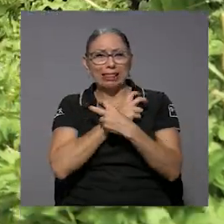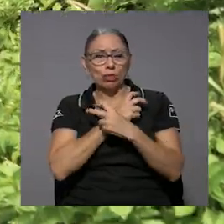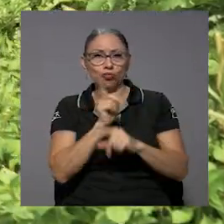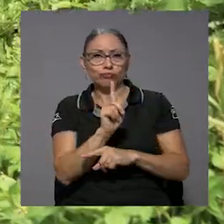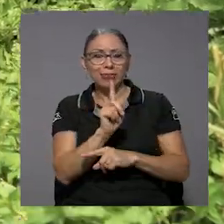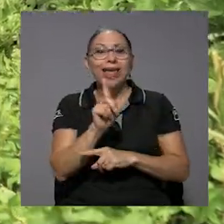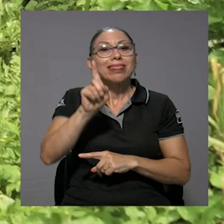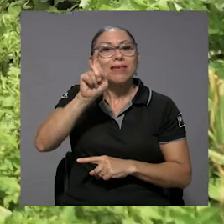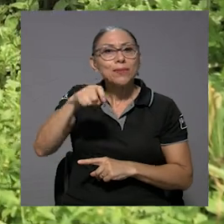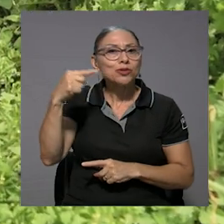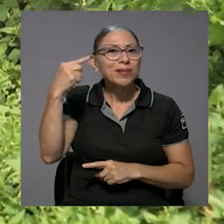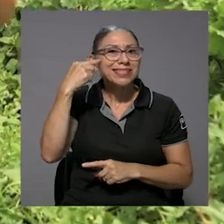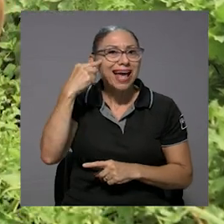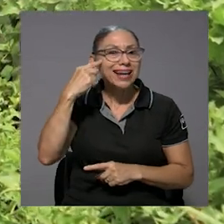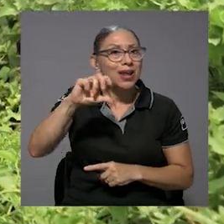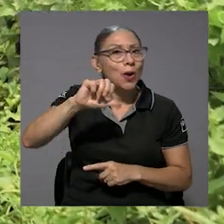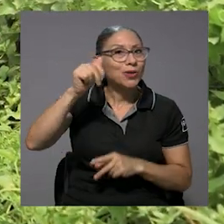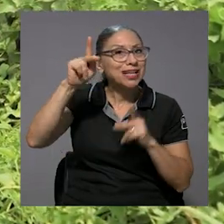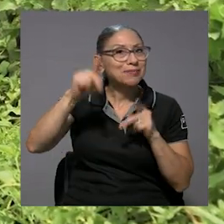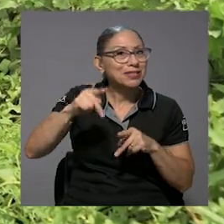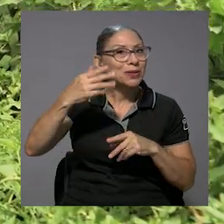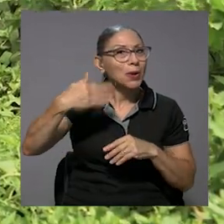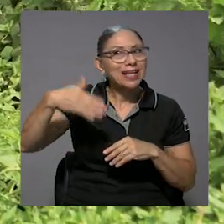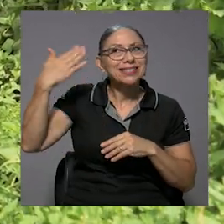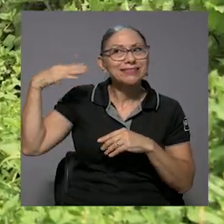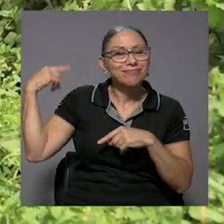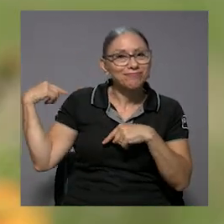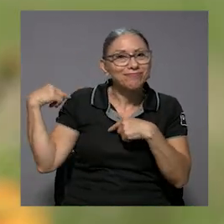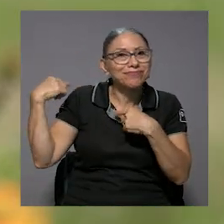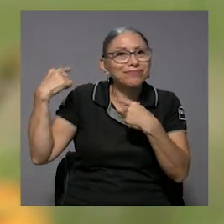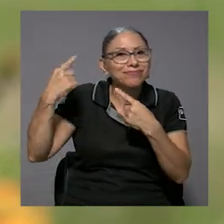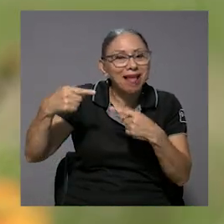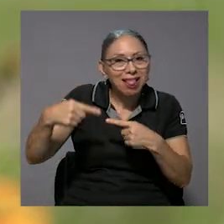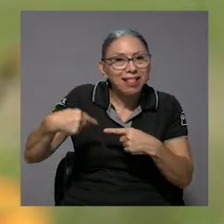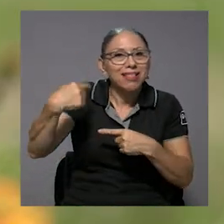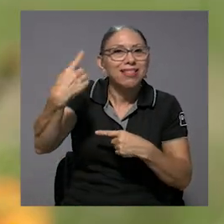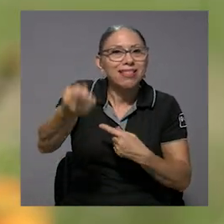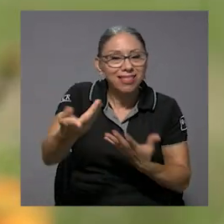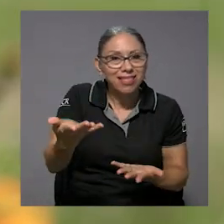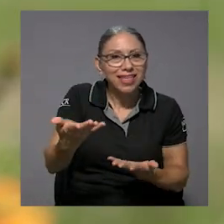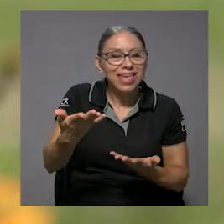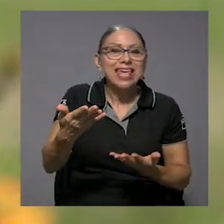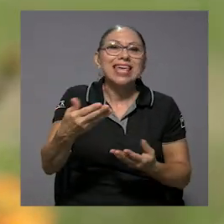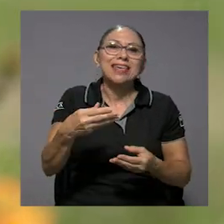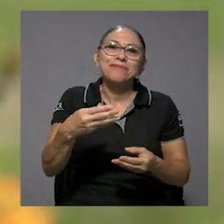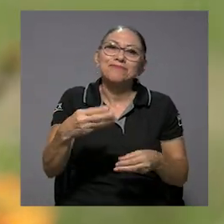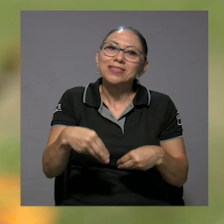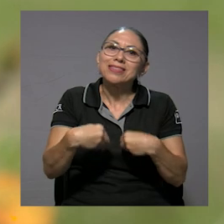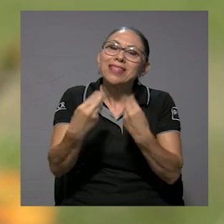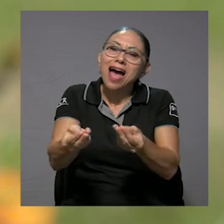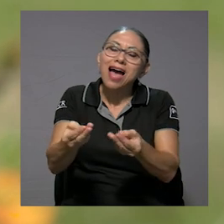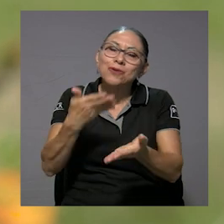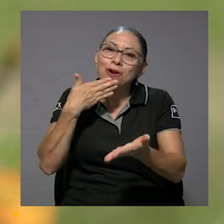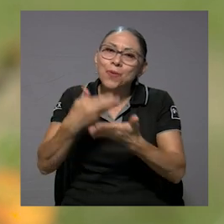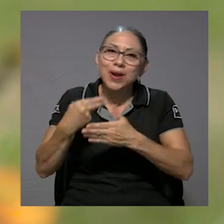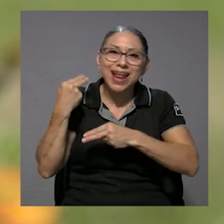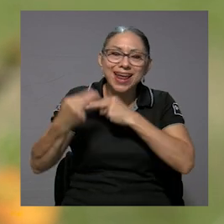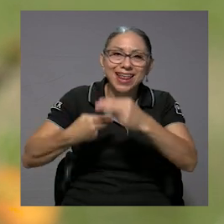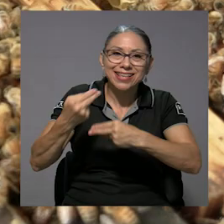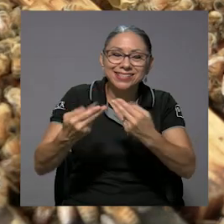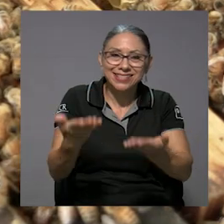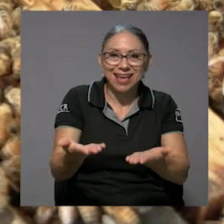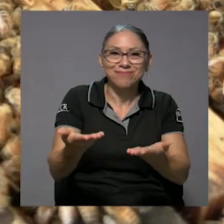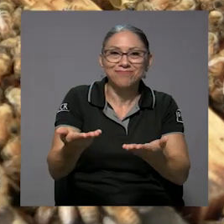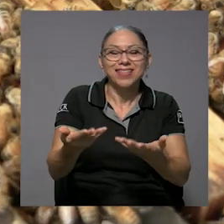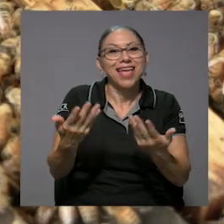Tenemos que pensar en las personas que vienen detrás de nosotros y dejar una buena